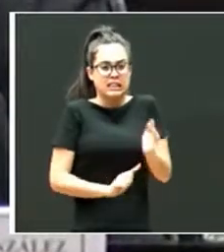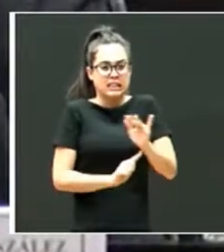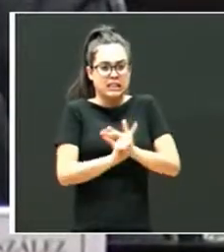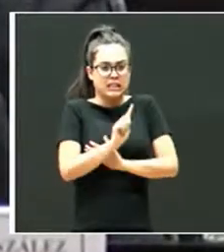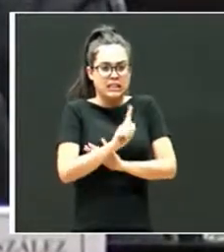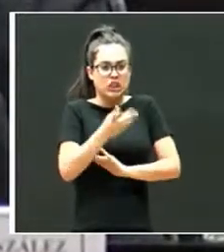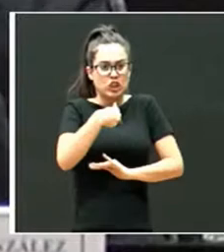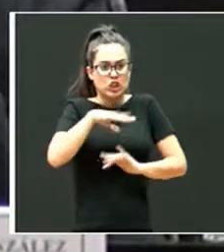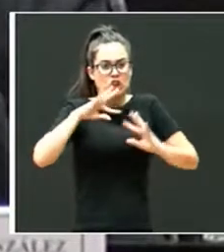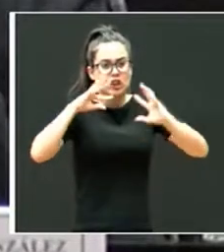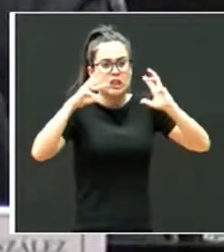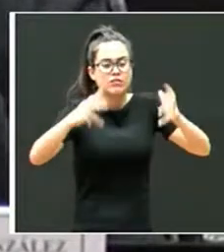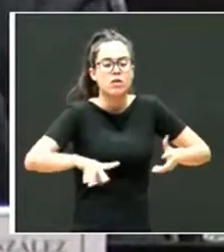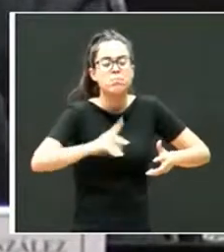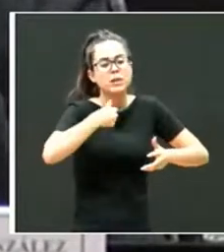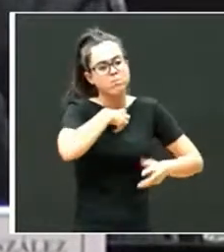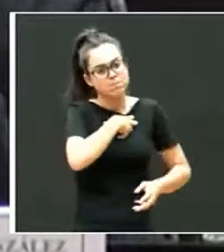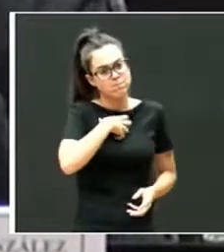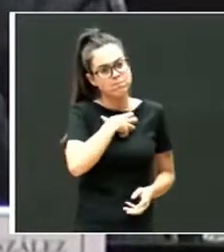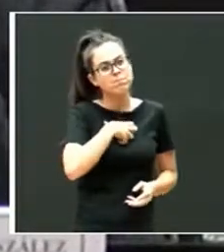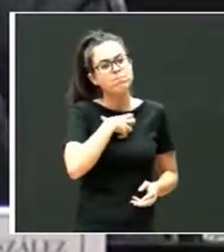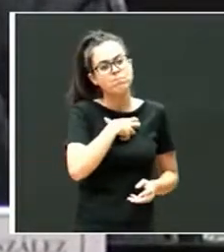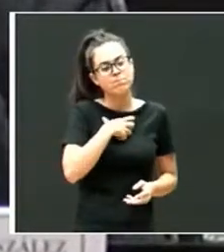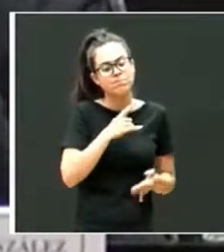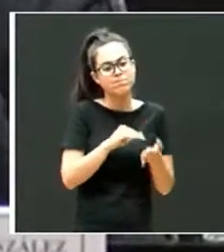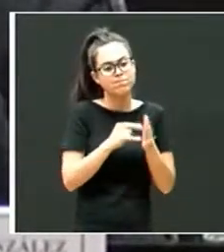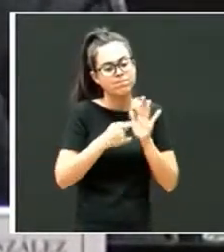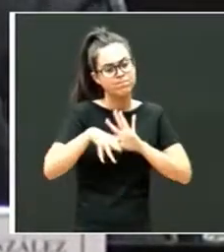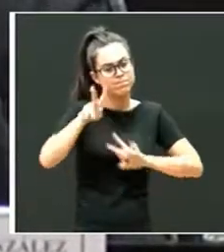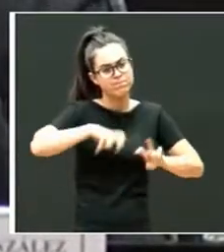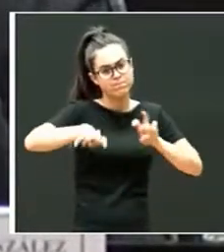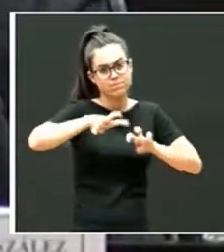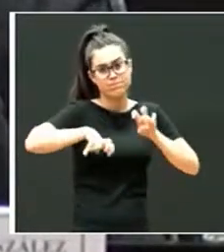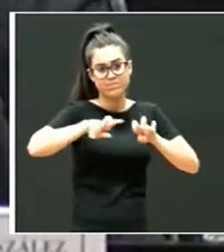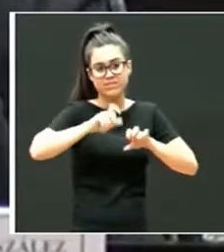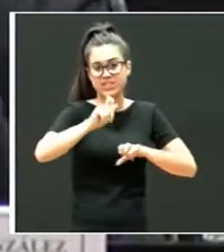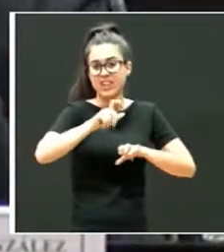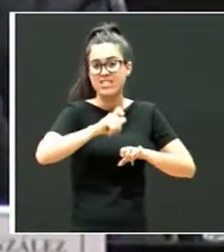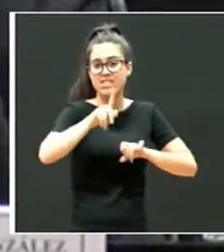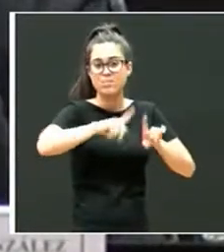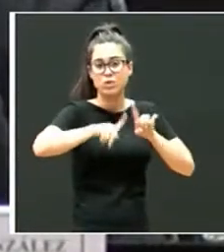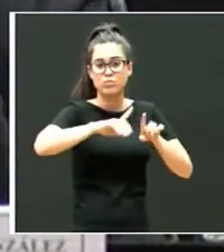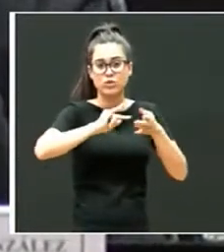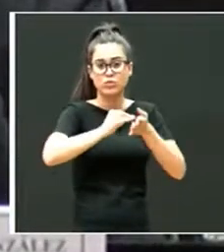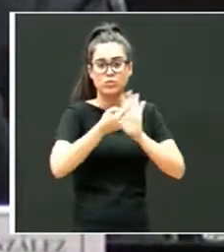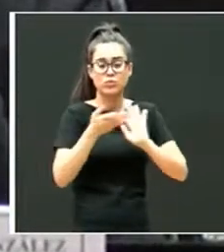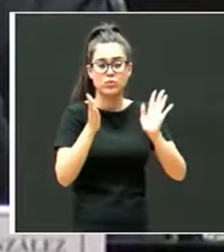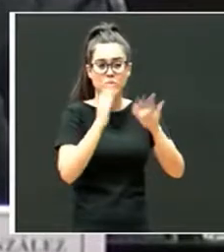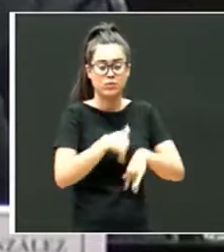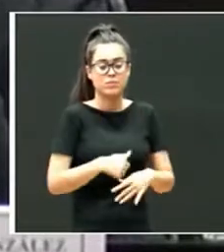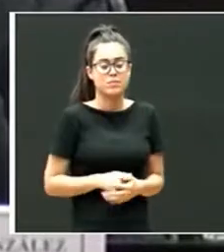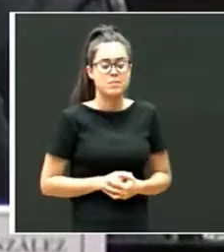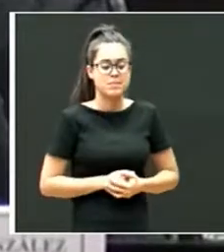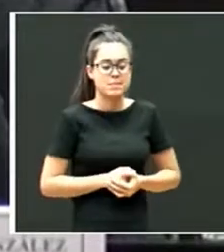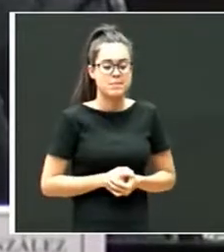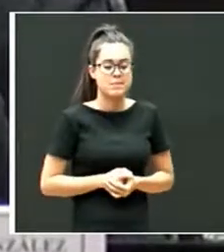esfuerzo que se ponga, o por lo menos no es posible repararlo de forma plena.